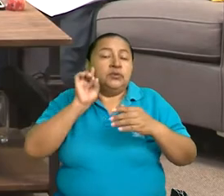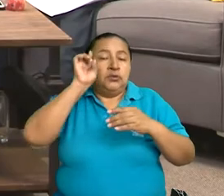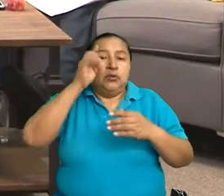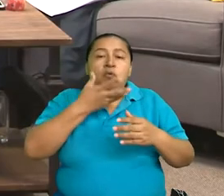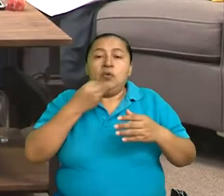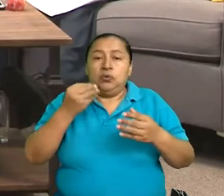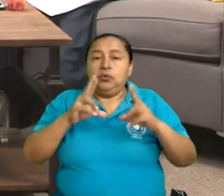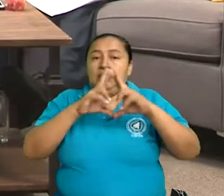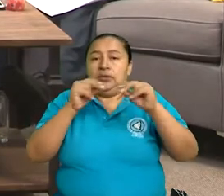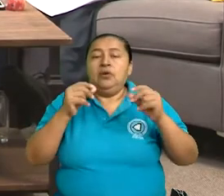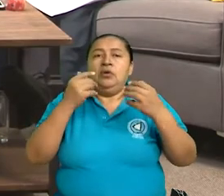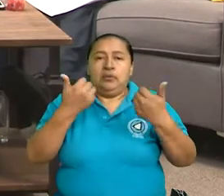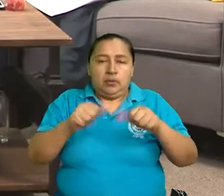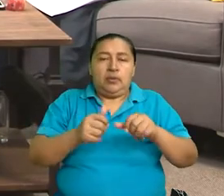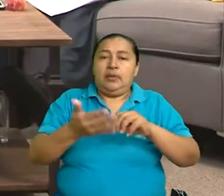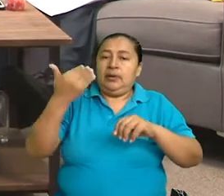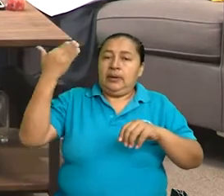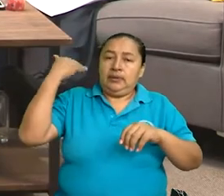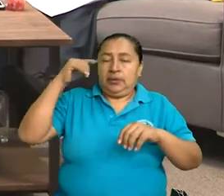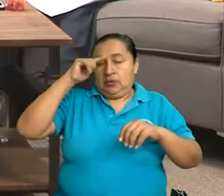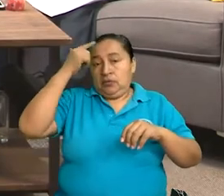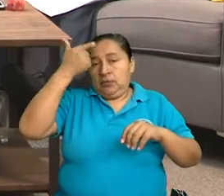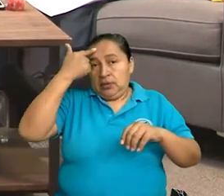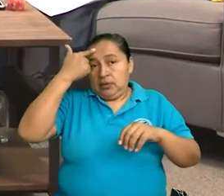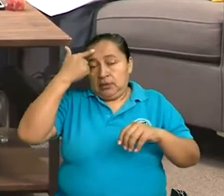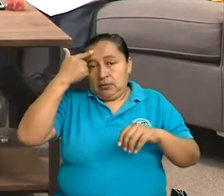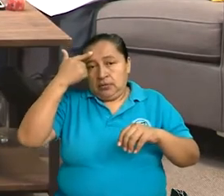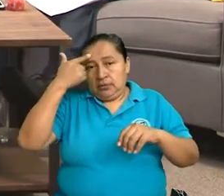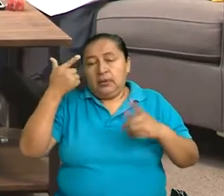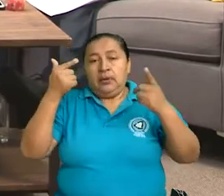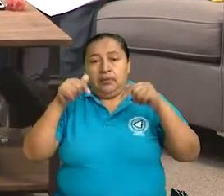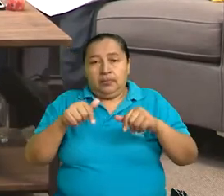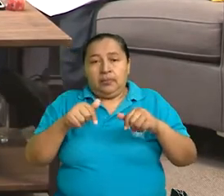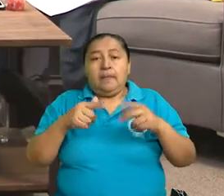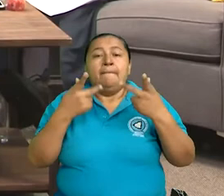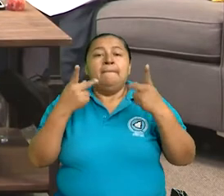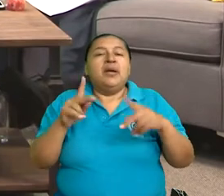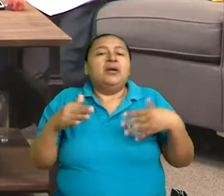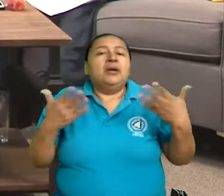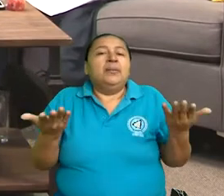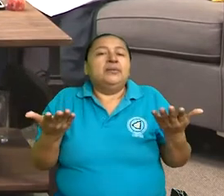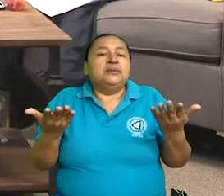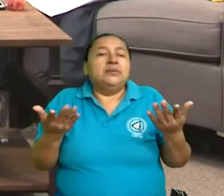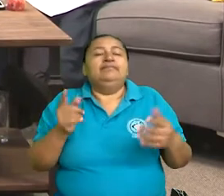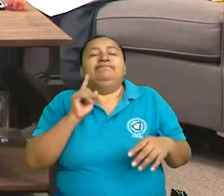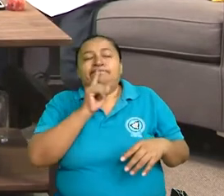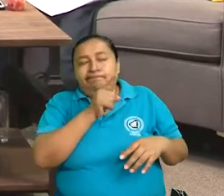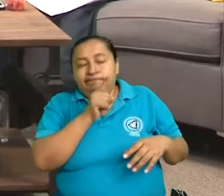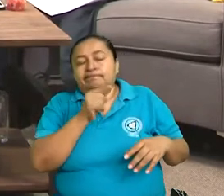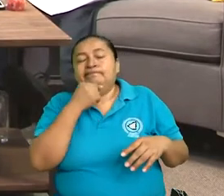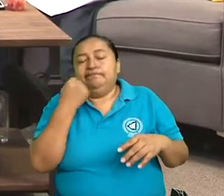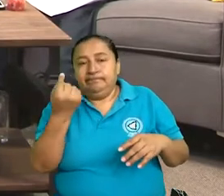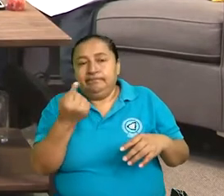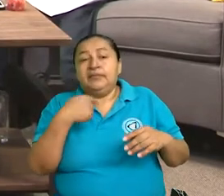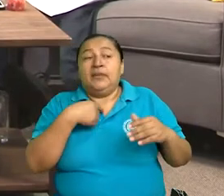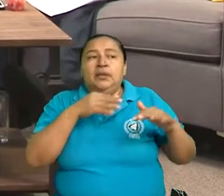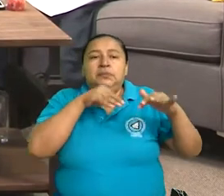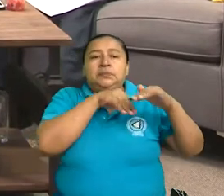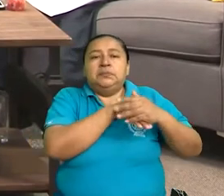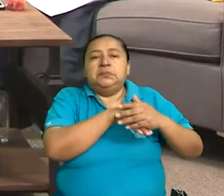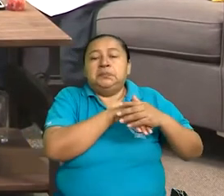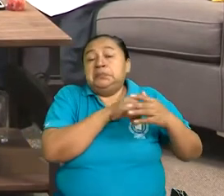Juventud Nicaragüense fue aprobada en los gobiernos anteriores. Tenían el sueño de los justos. Pero, ¿qué pasaba exactamente, Elmer? Estaban